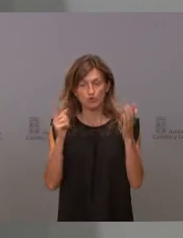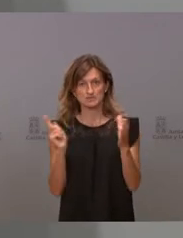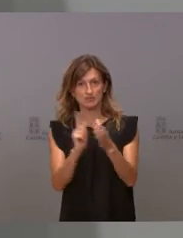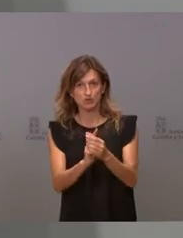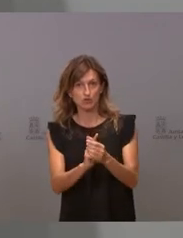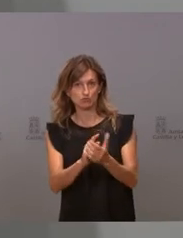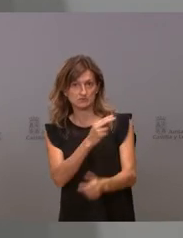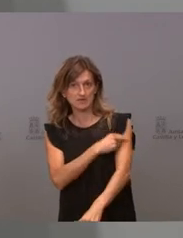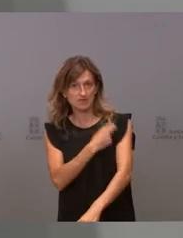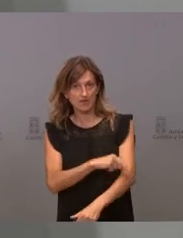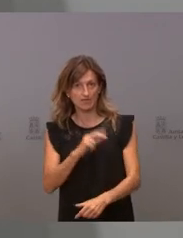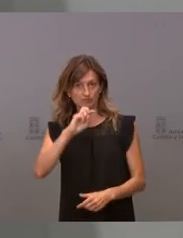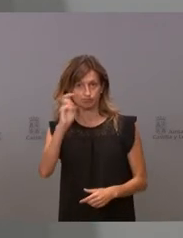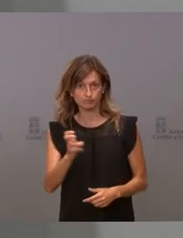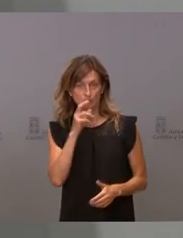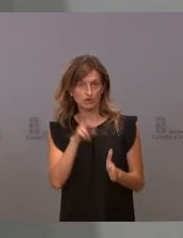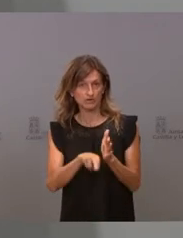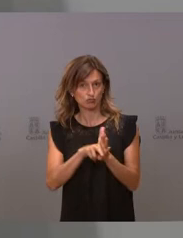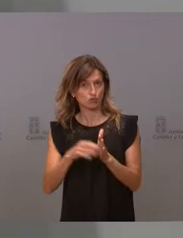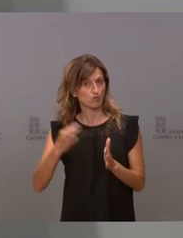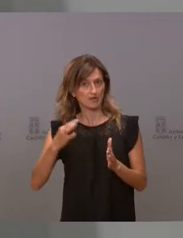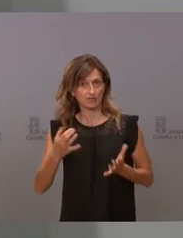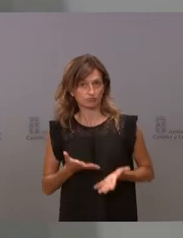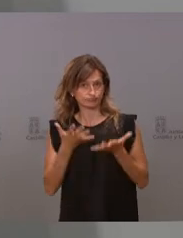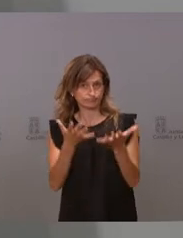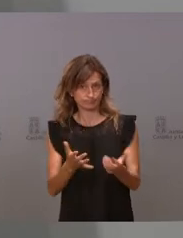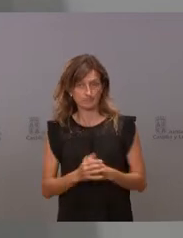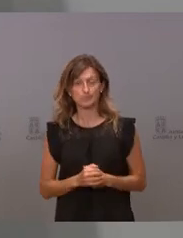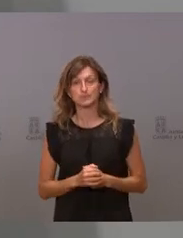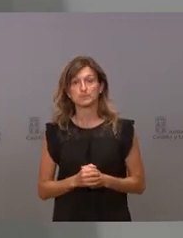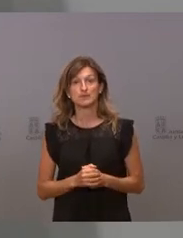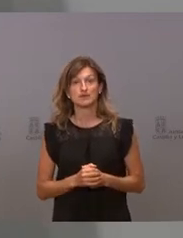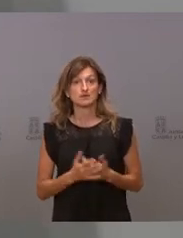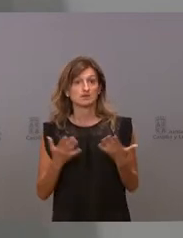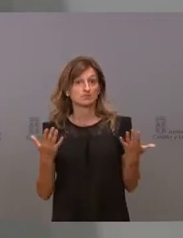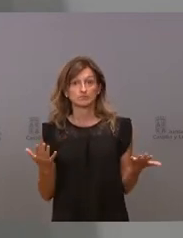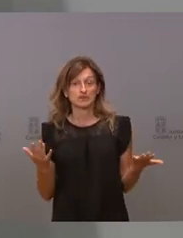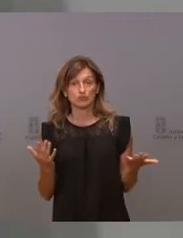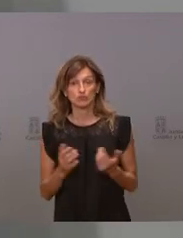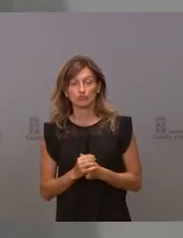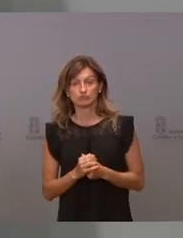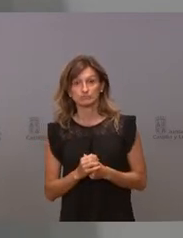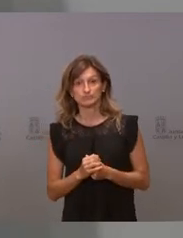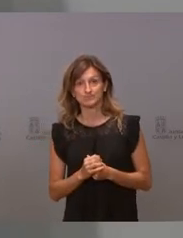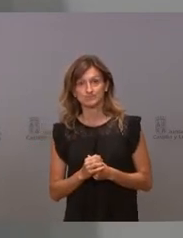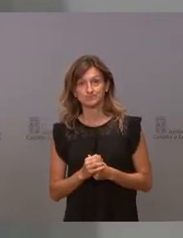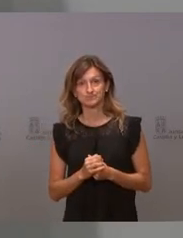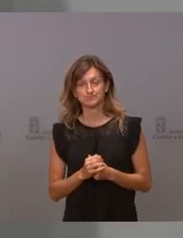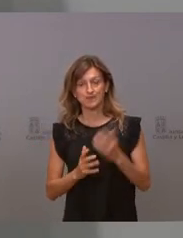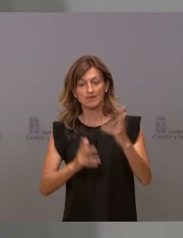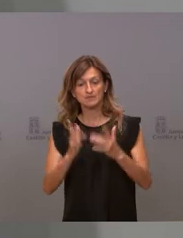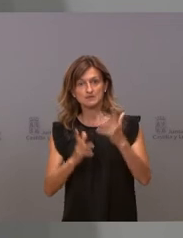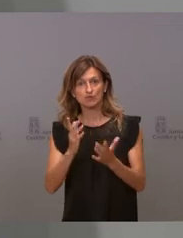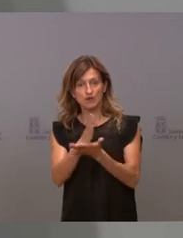los servicios que estamos obligados a proporcionarles. Pero, desde luego, la Administración